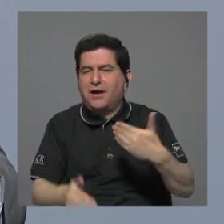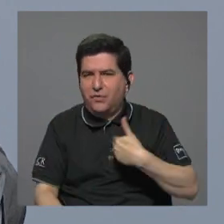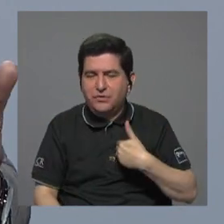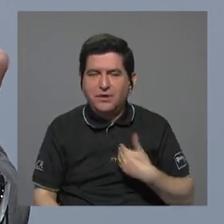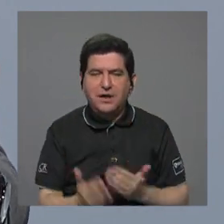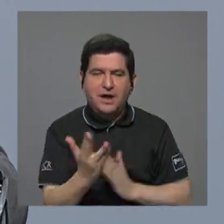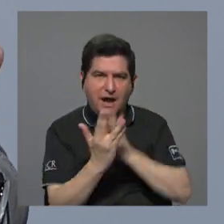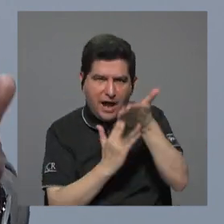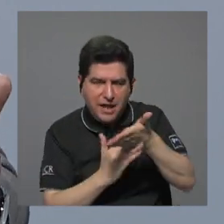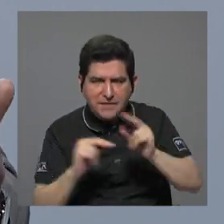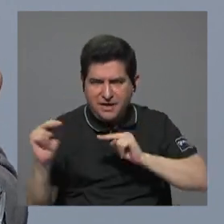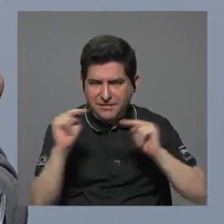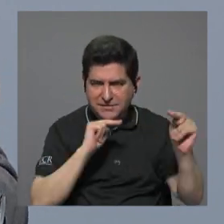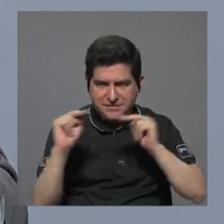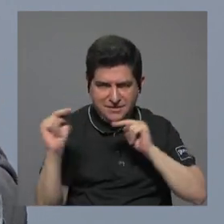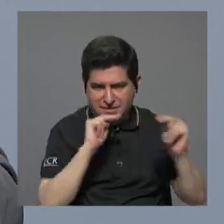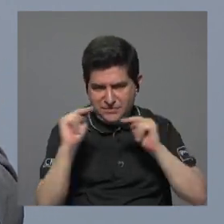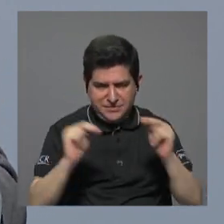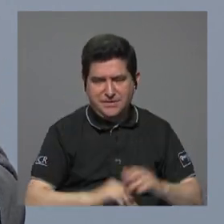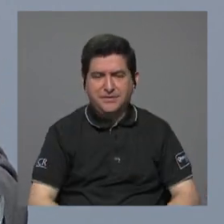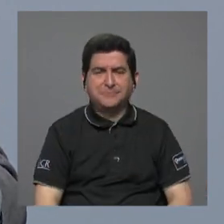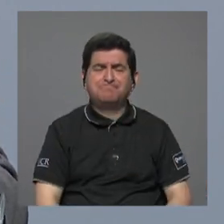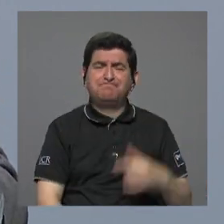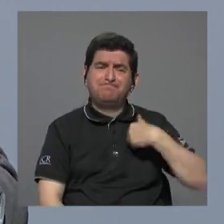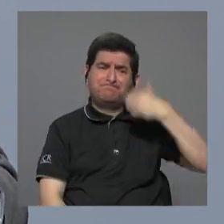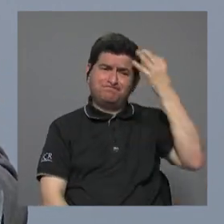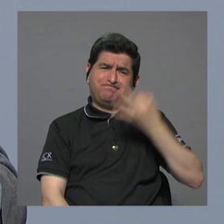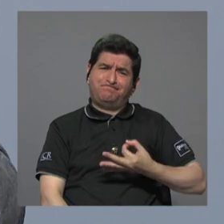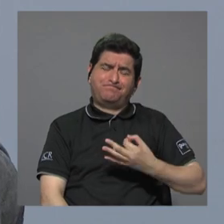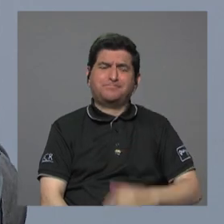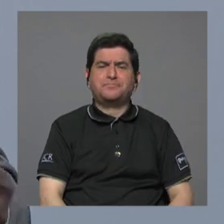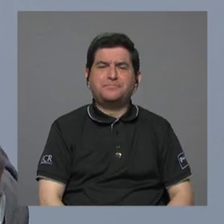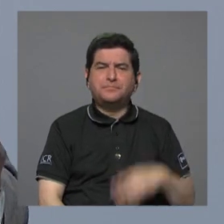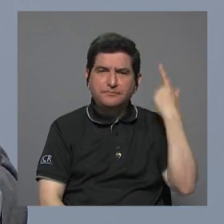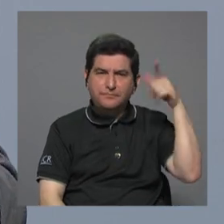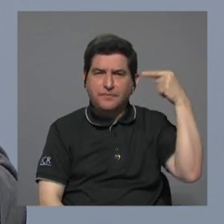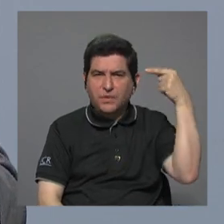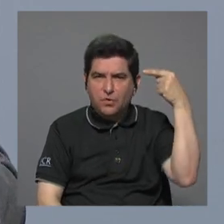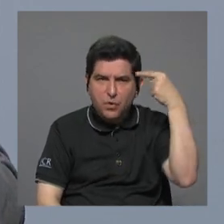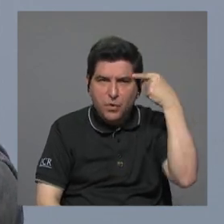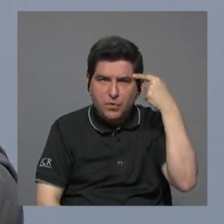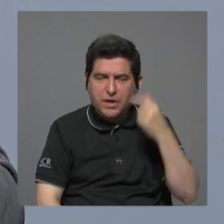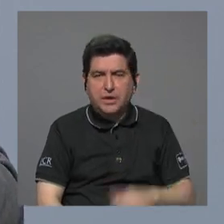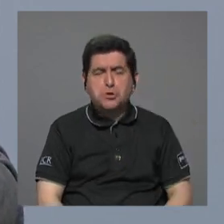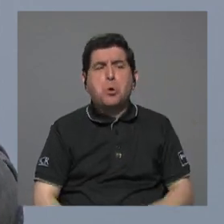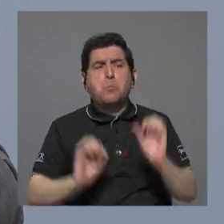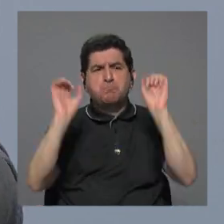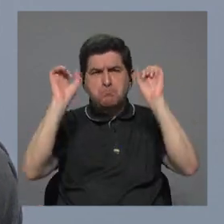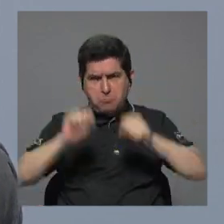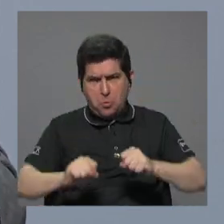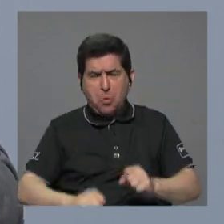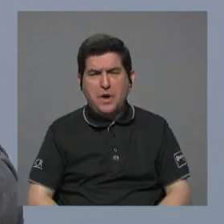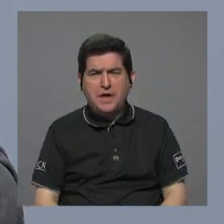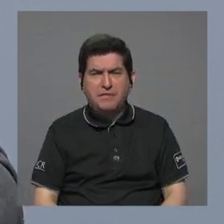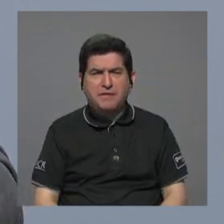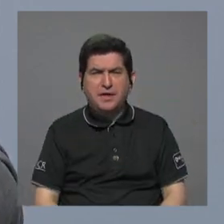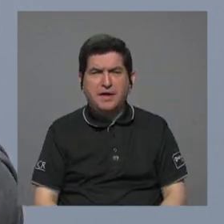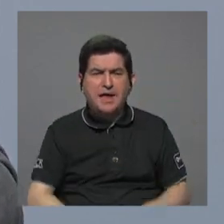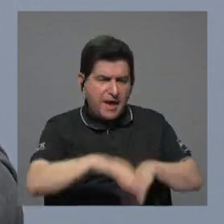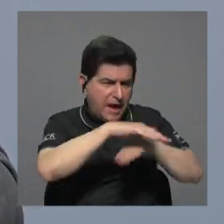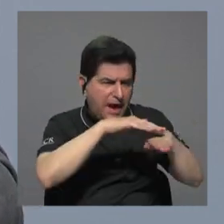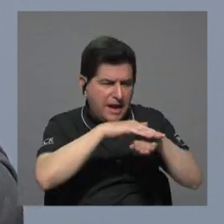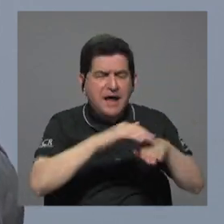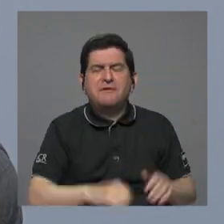adecuada negociación a mí me parece que un gobierno puede ir a la matriz de